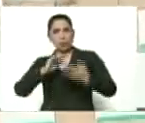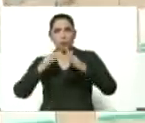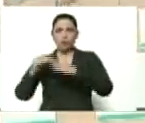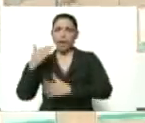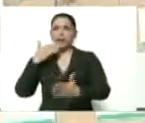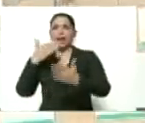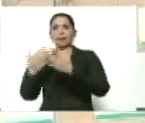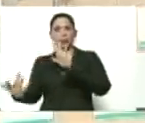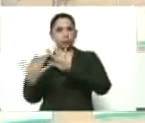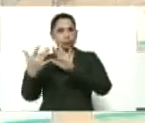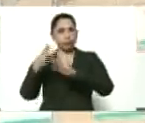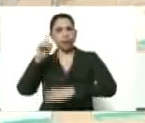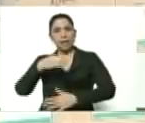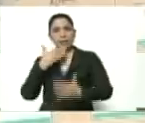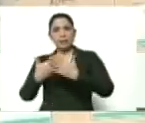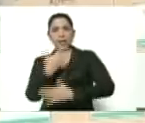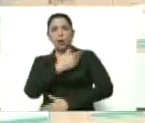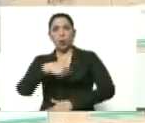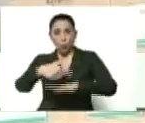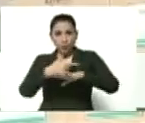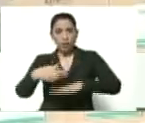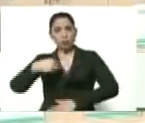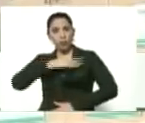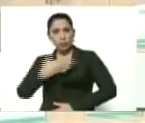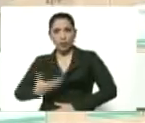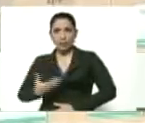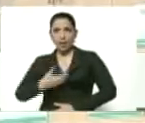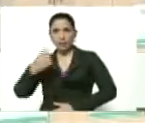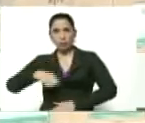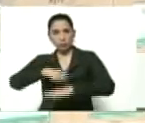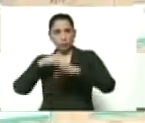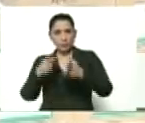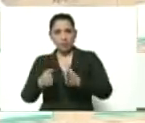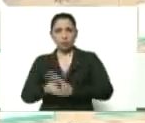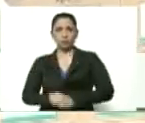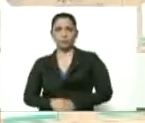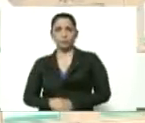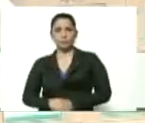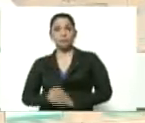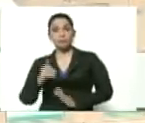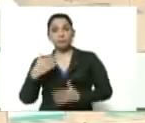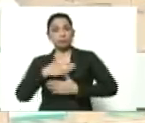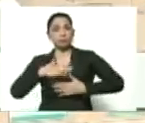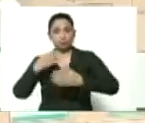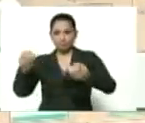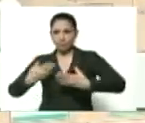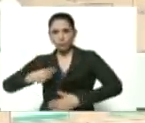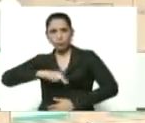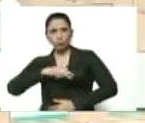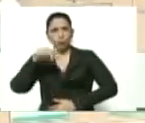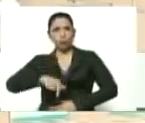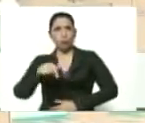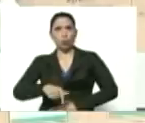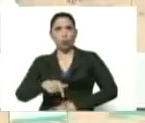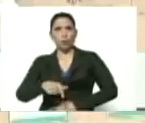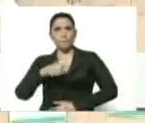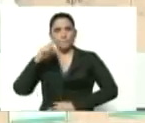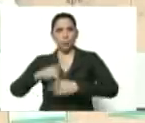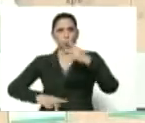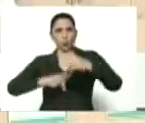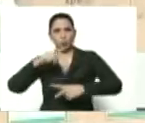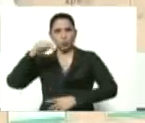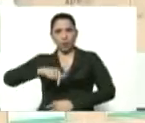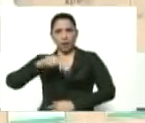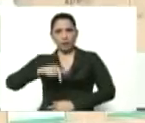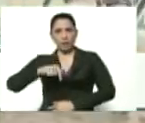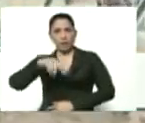Gracias al gobernador, a nuestro alcalde, a nuestro ministro, Wilmar Castro, por este beneficio que estamos recibiendo hoy los pequeños productores del